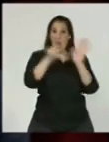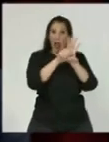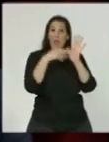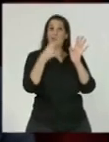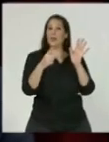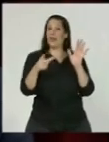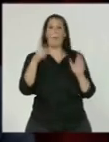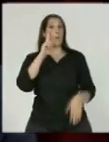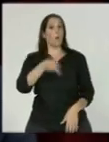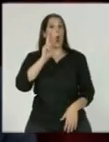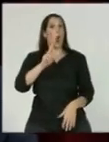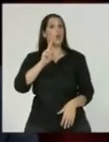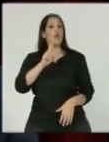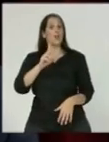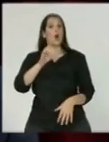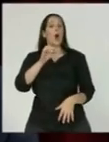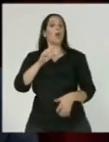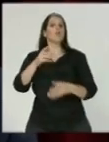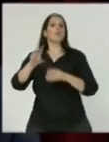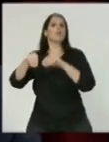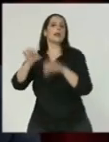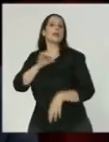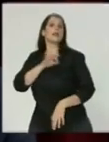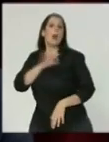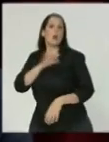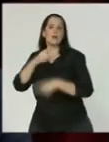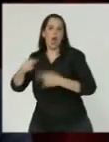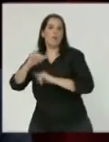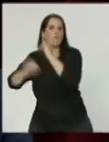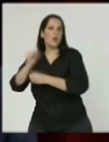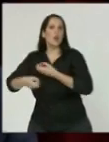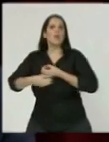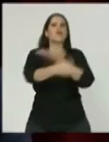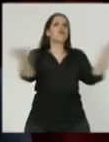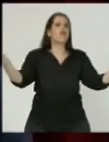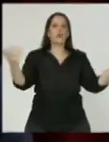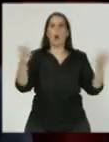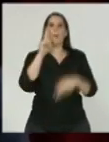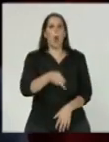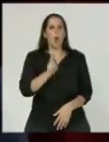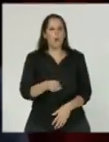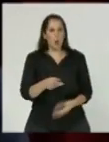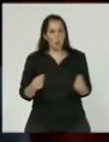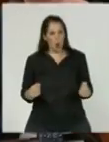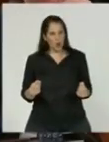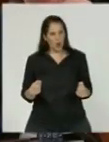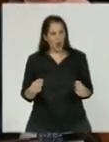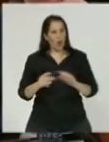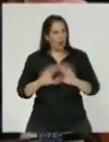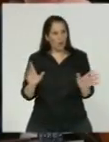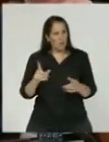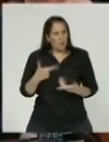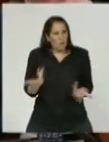escuela. Y eso no tiene sentido. Por eso les pido que este año legislativo avancemos para cambiar esta norma.